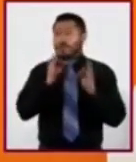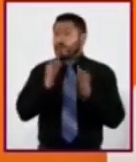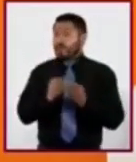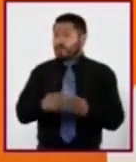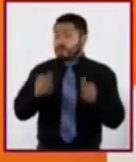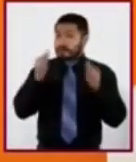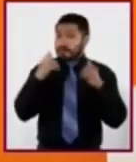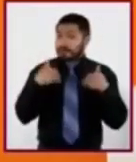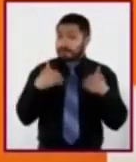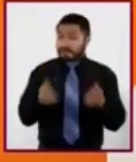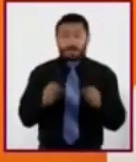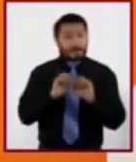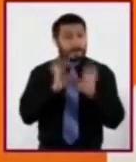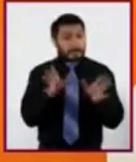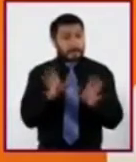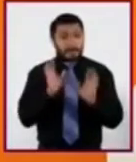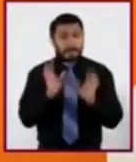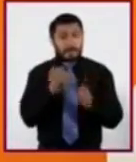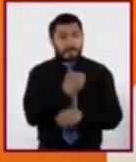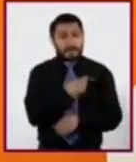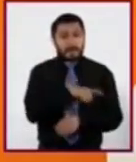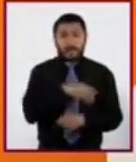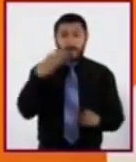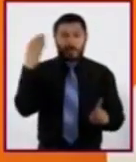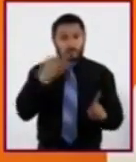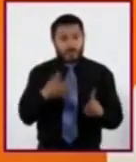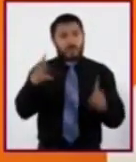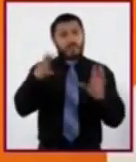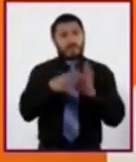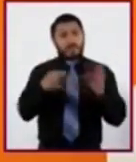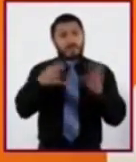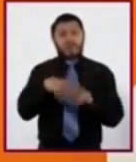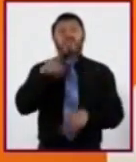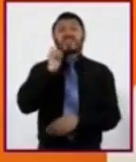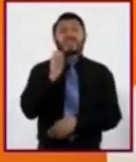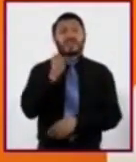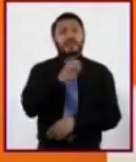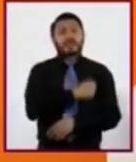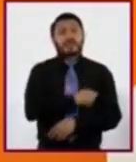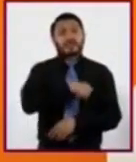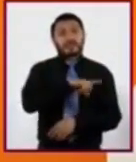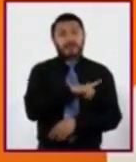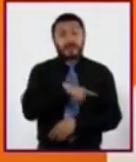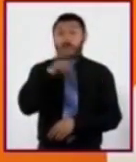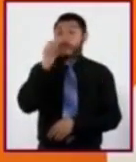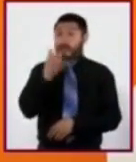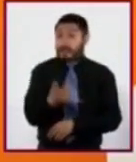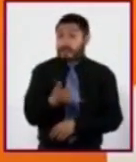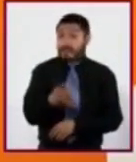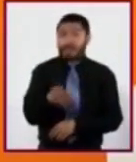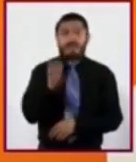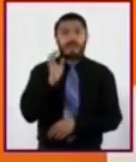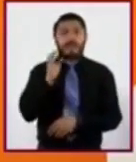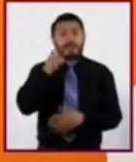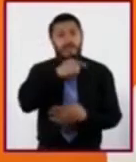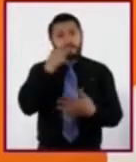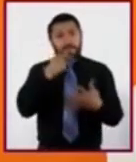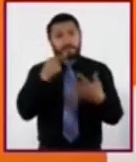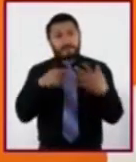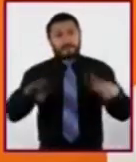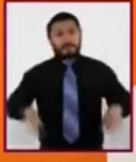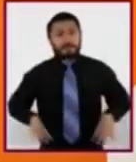plena. Para ello, vamos a definir qué es la salud y mencionaremos los aspectos que la